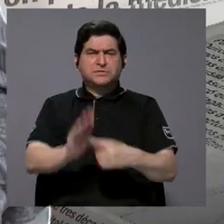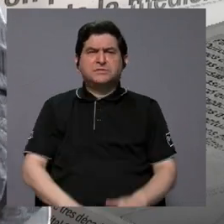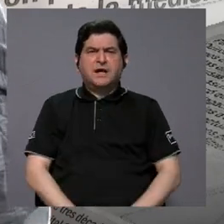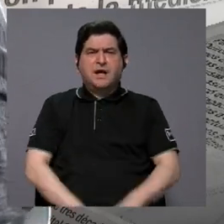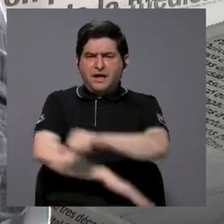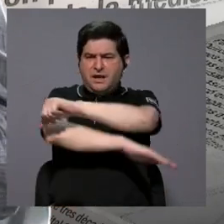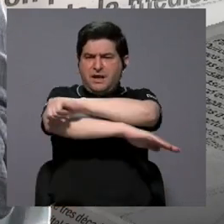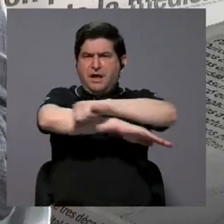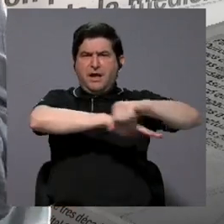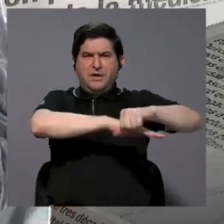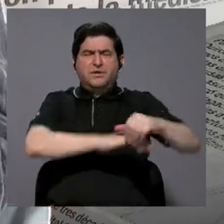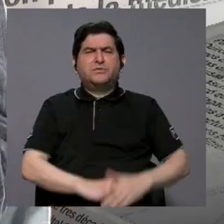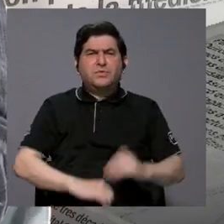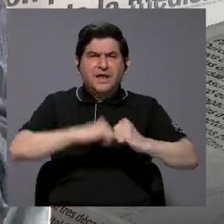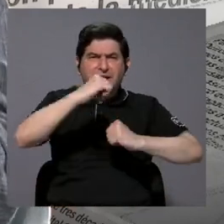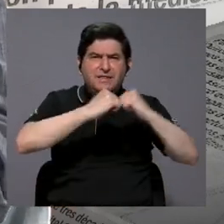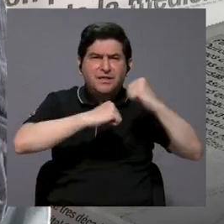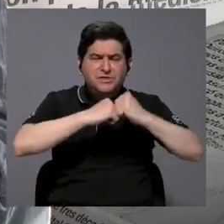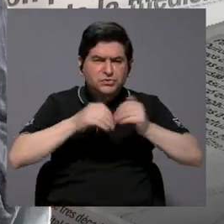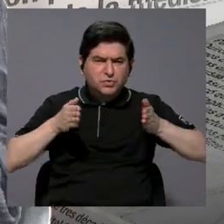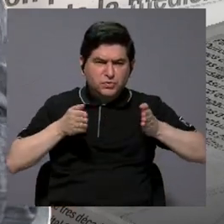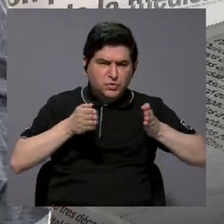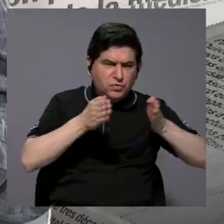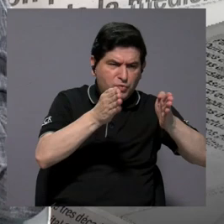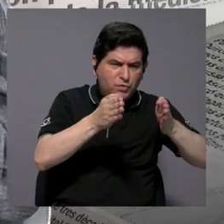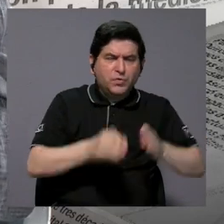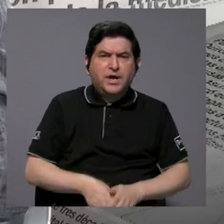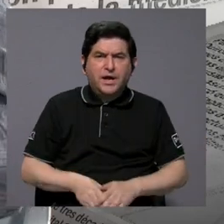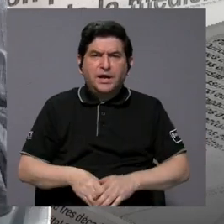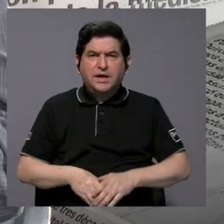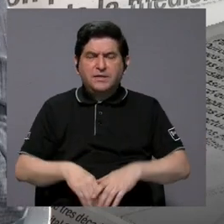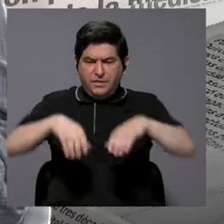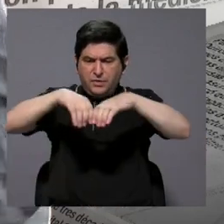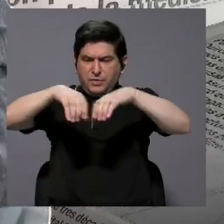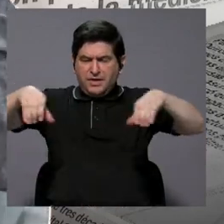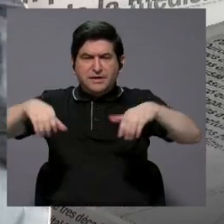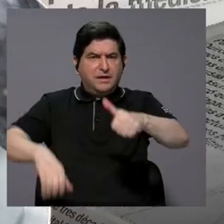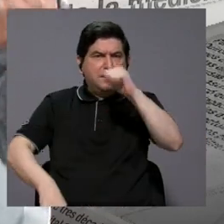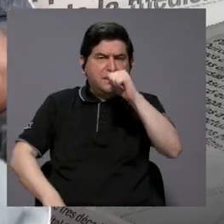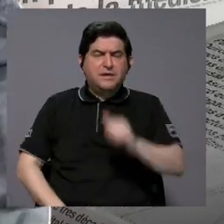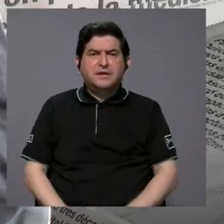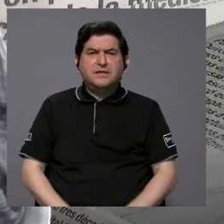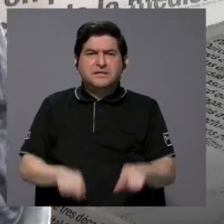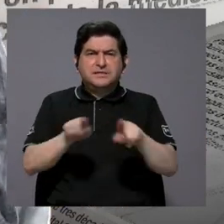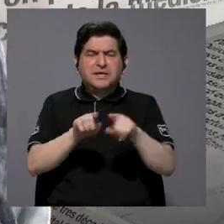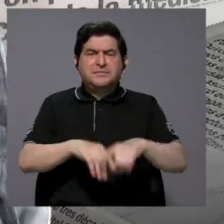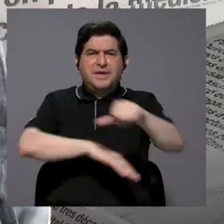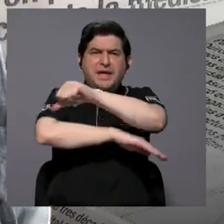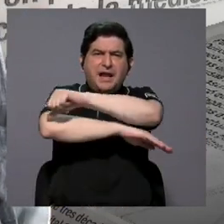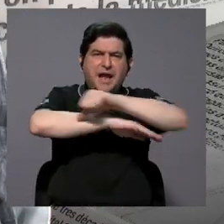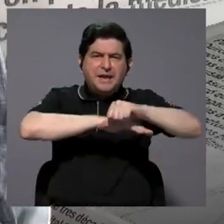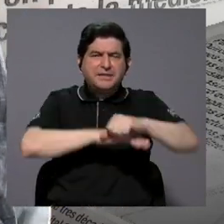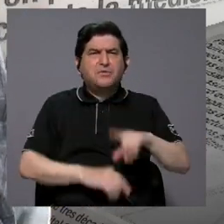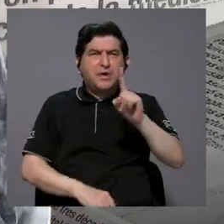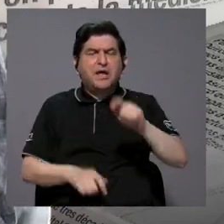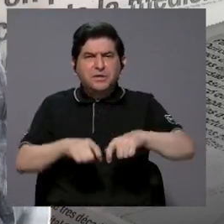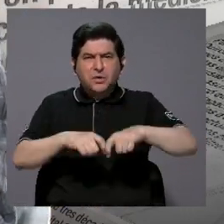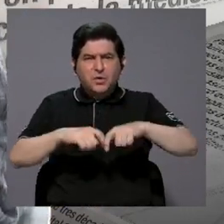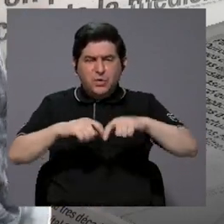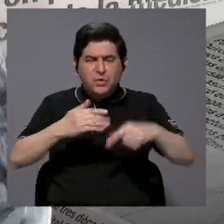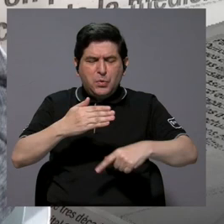la arquitectura monumental de infraestructura vial, infraestructura hidráulica, arquitectura con cierto grado de monumentalidad.